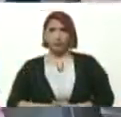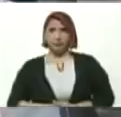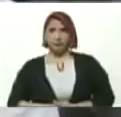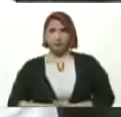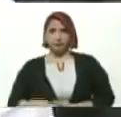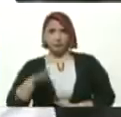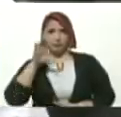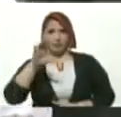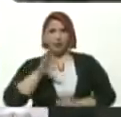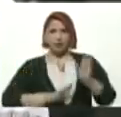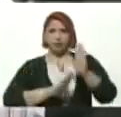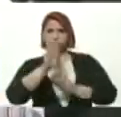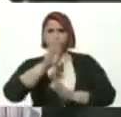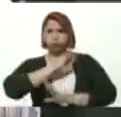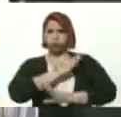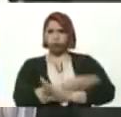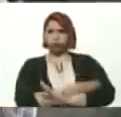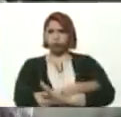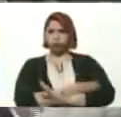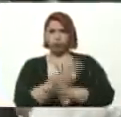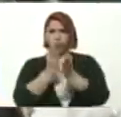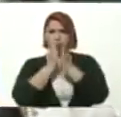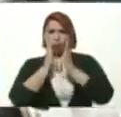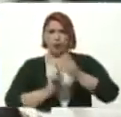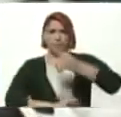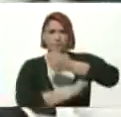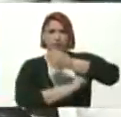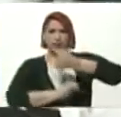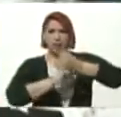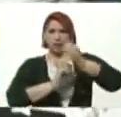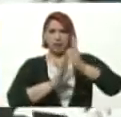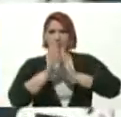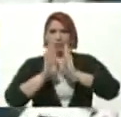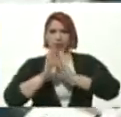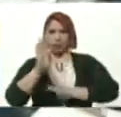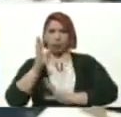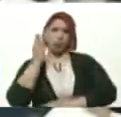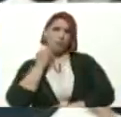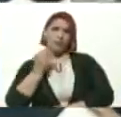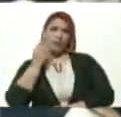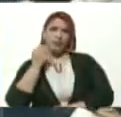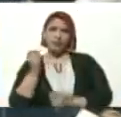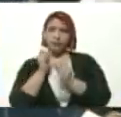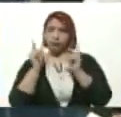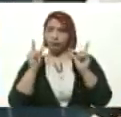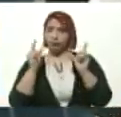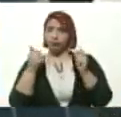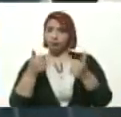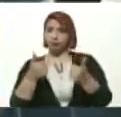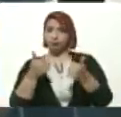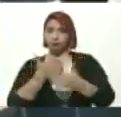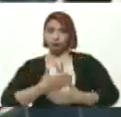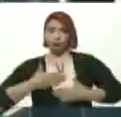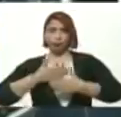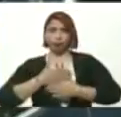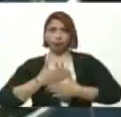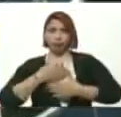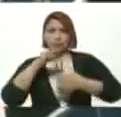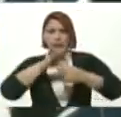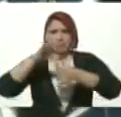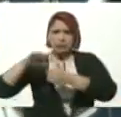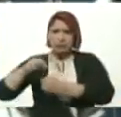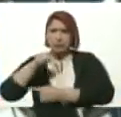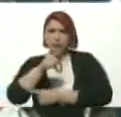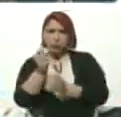Patria potencia La escuela La pirar para el desarrollo Hay experiencias Maravillosas Siempre en tu escuela